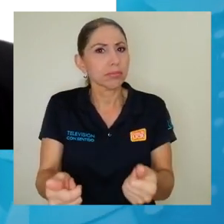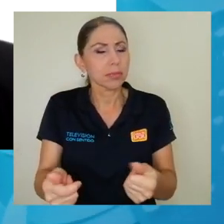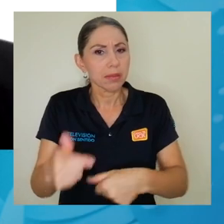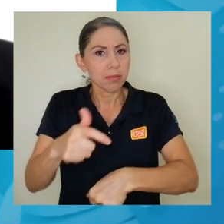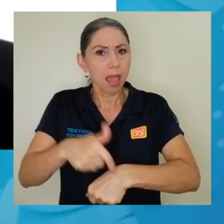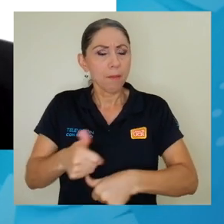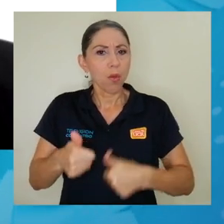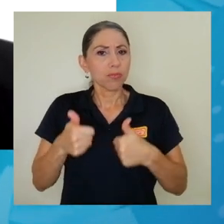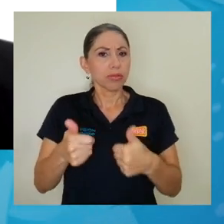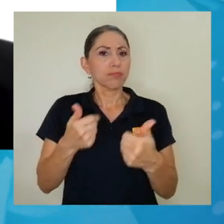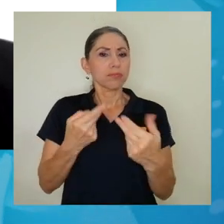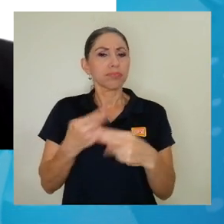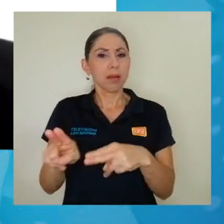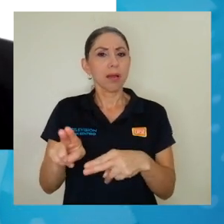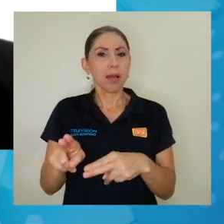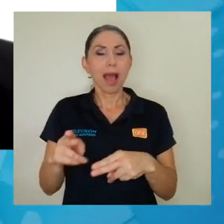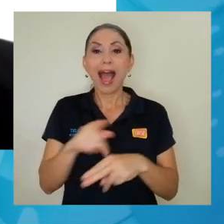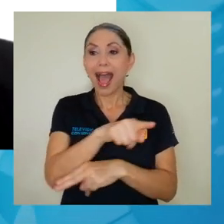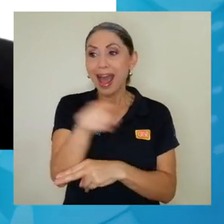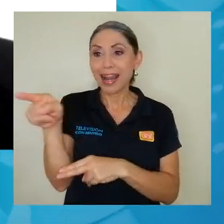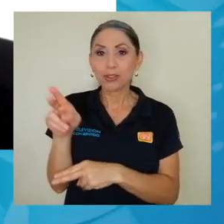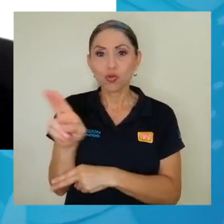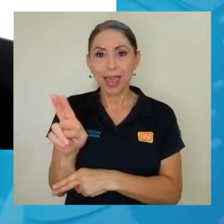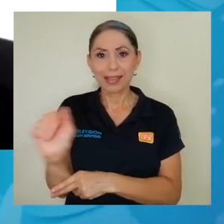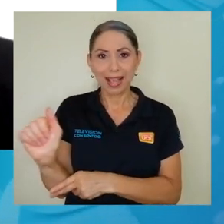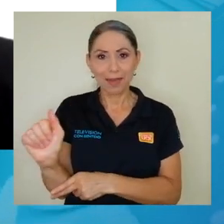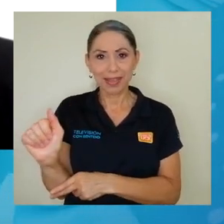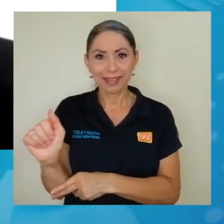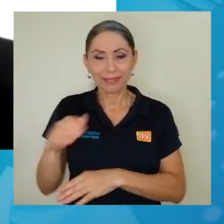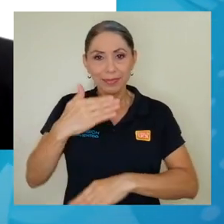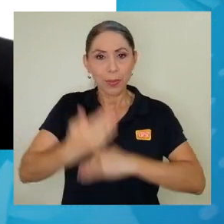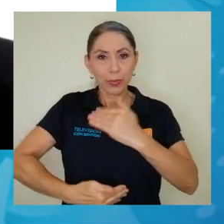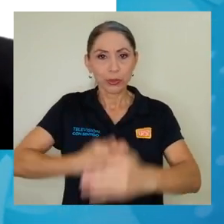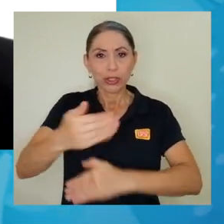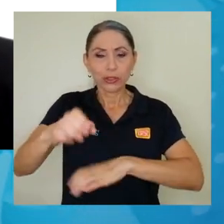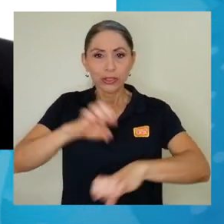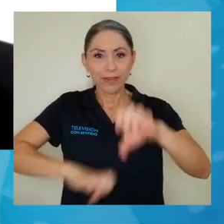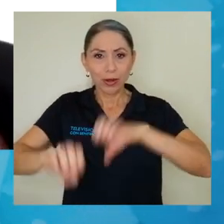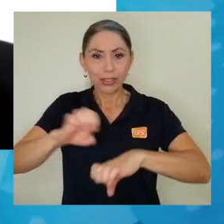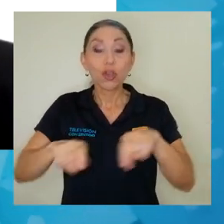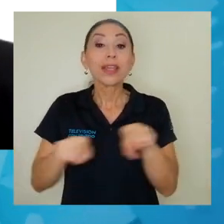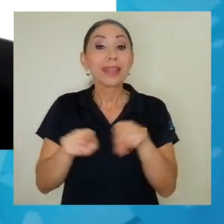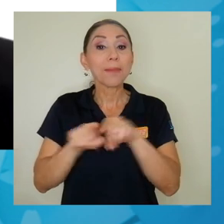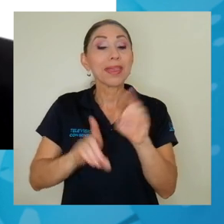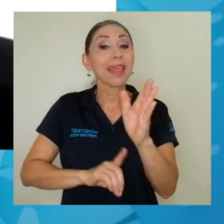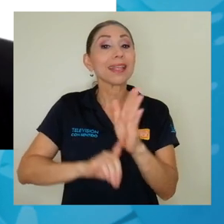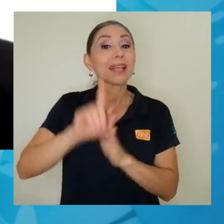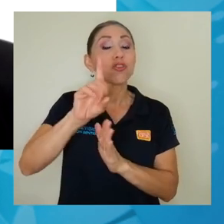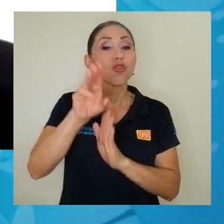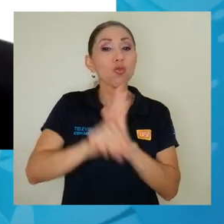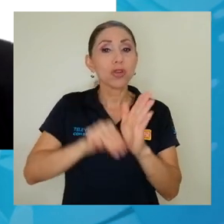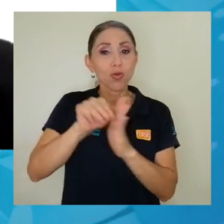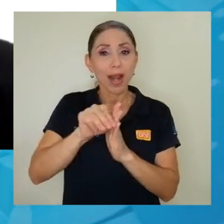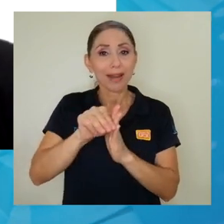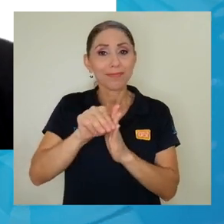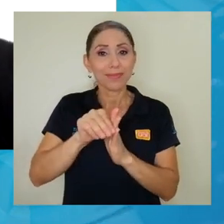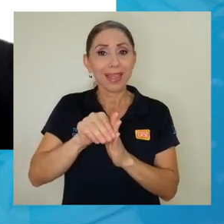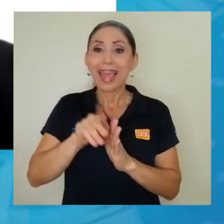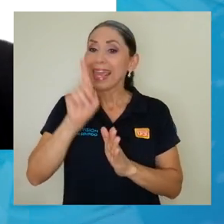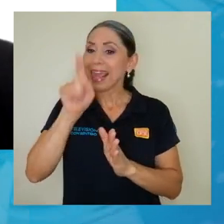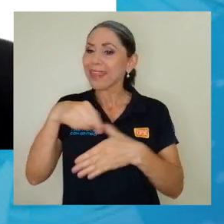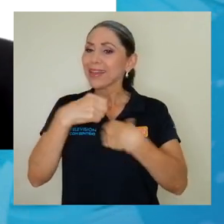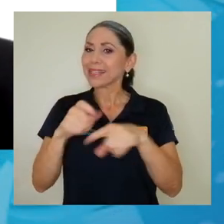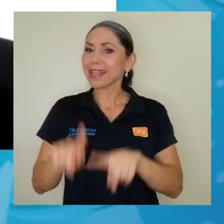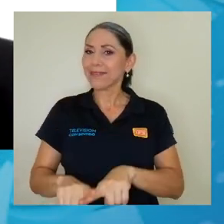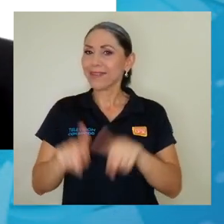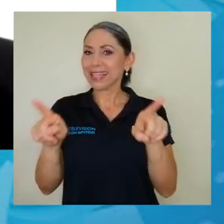todo en términos de tiempo, a las unidades académicas en los procesos de evaluación y también de desarrollo curricular. María, que hay que tenerlos como